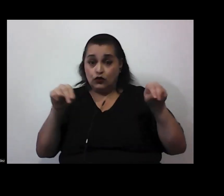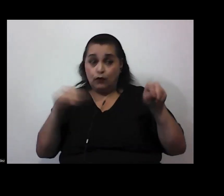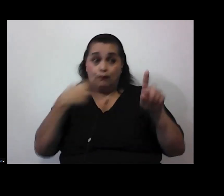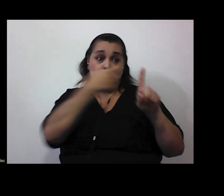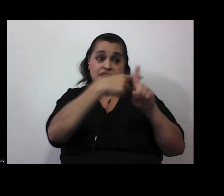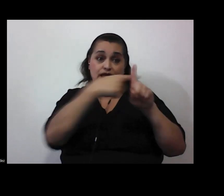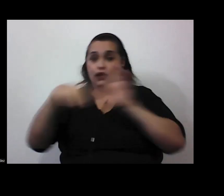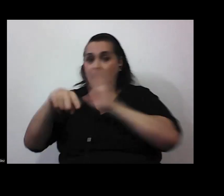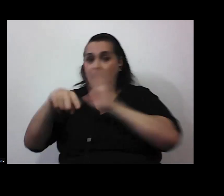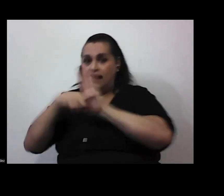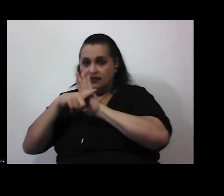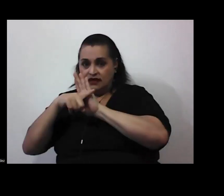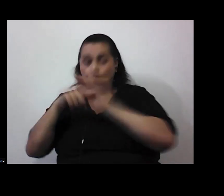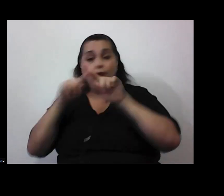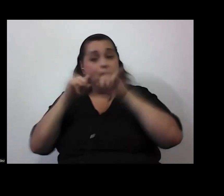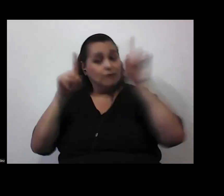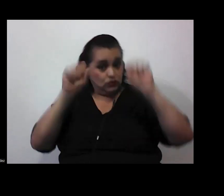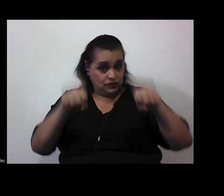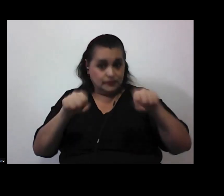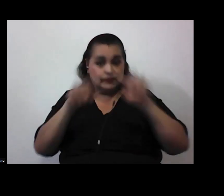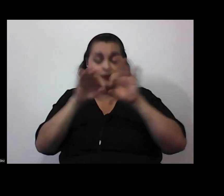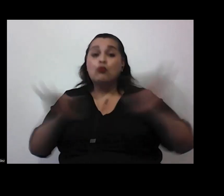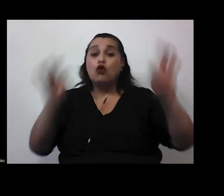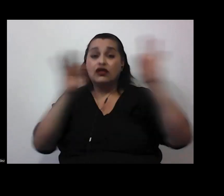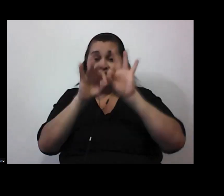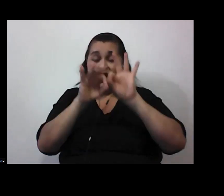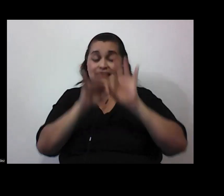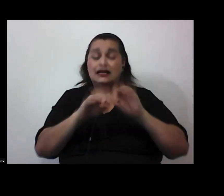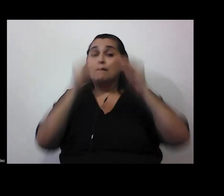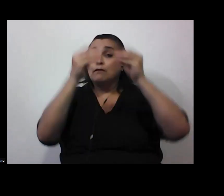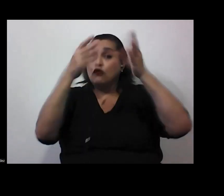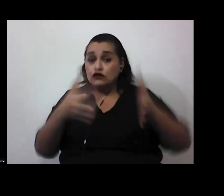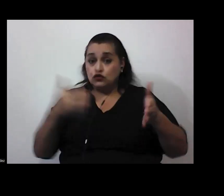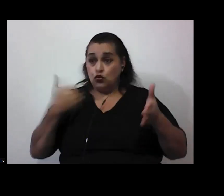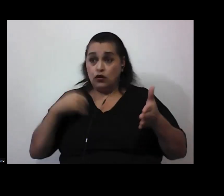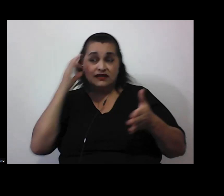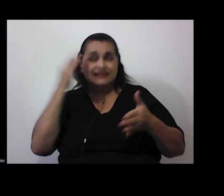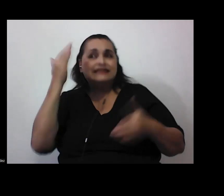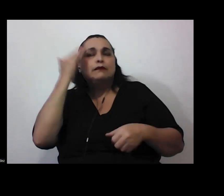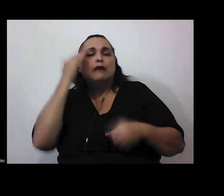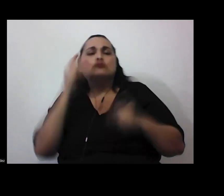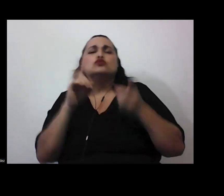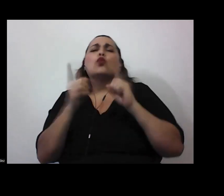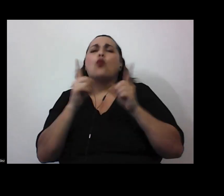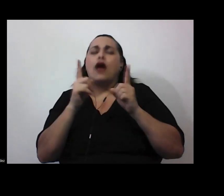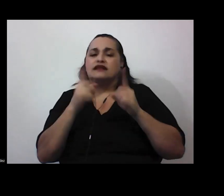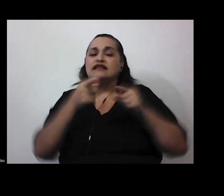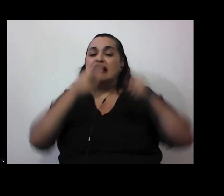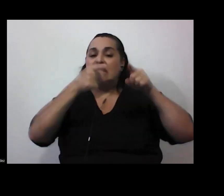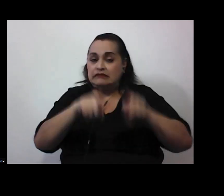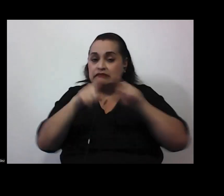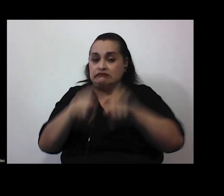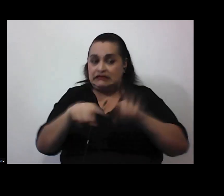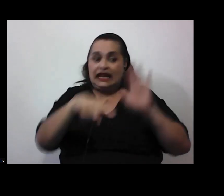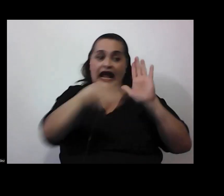pero si es importante que los y las docentes sepamos cuáles son los efectos positivos y negativos de las redes para